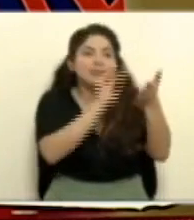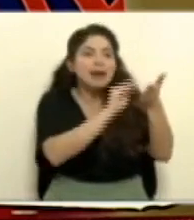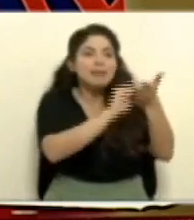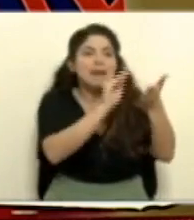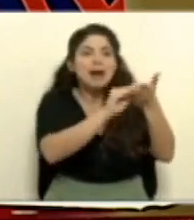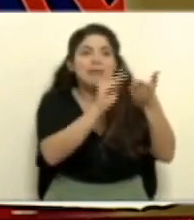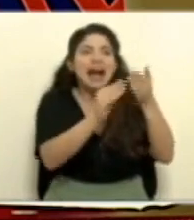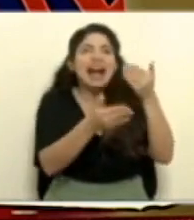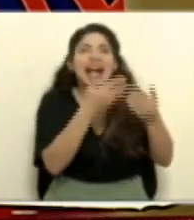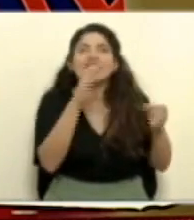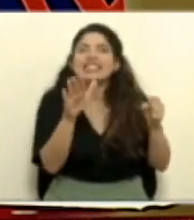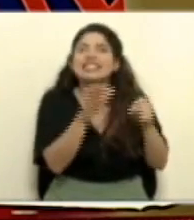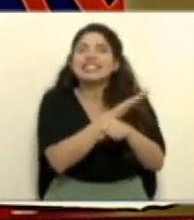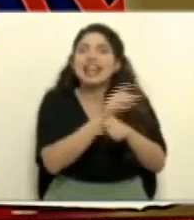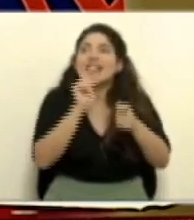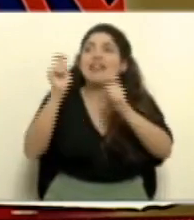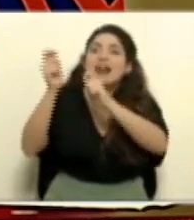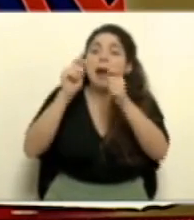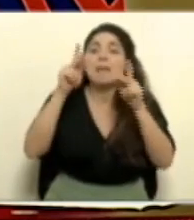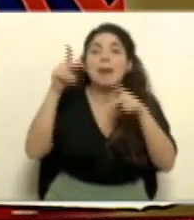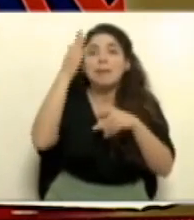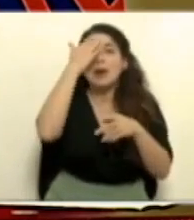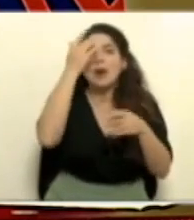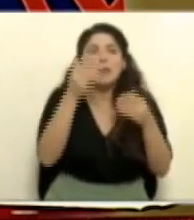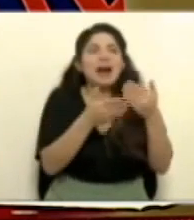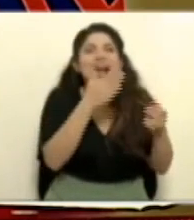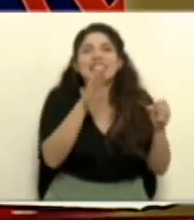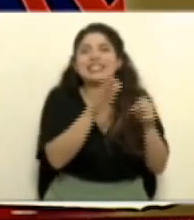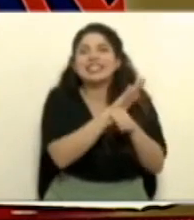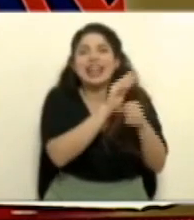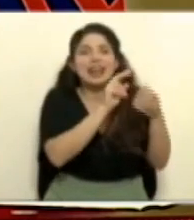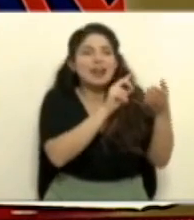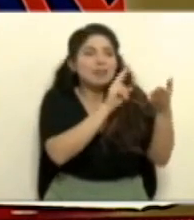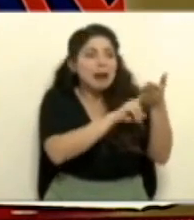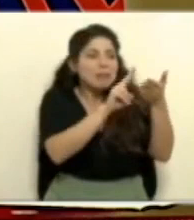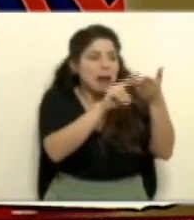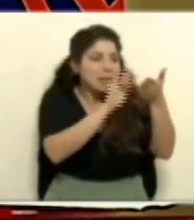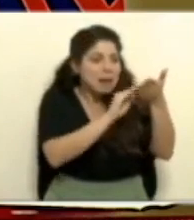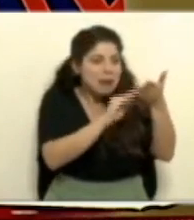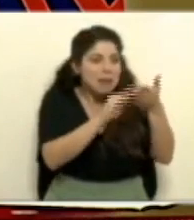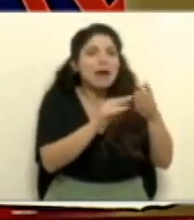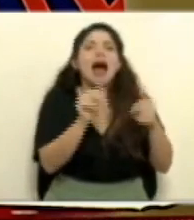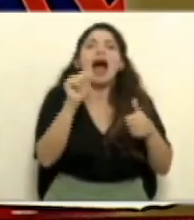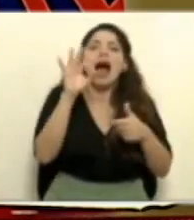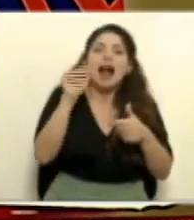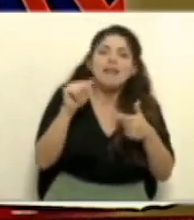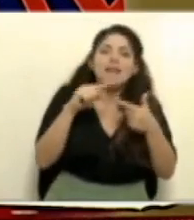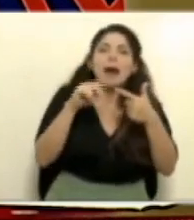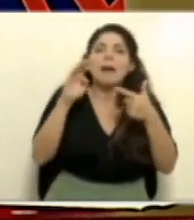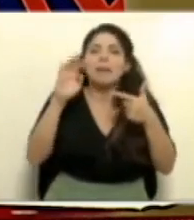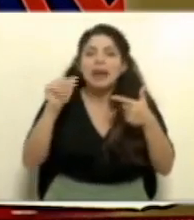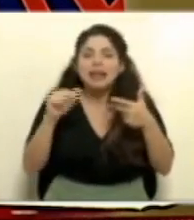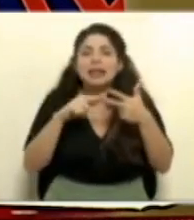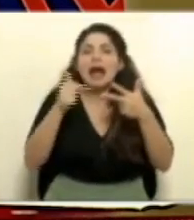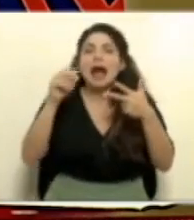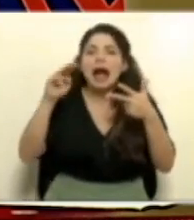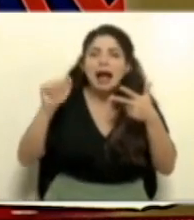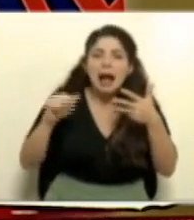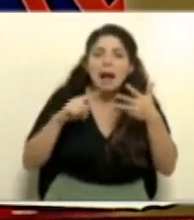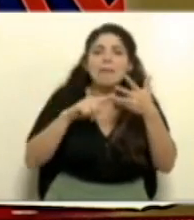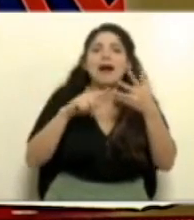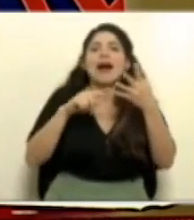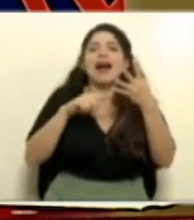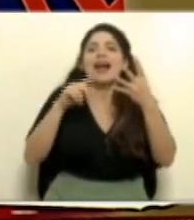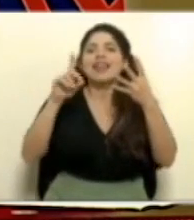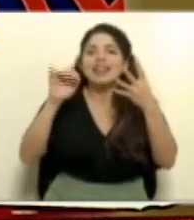por ahí de las variantes de preocupación, ¿verdad? Ya hemos detectado la alfa, la beta, la gamma, la delta, la hemos detectado